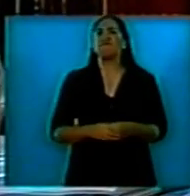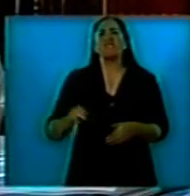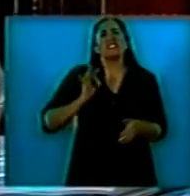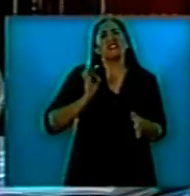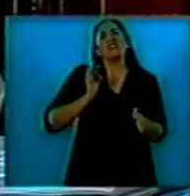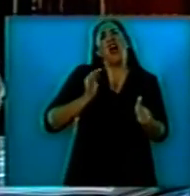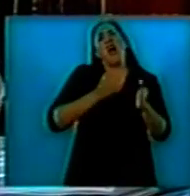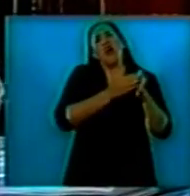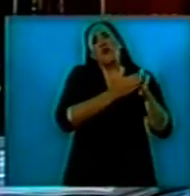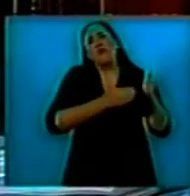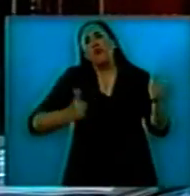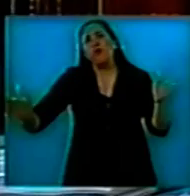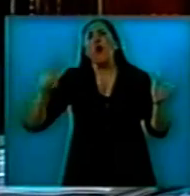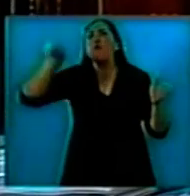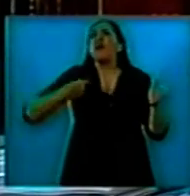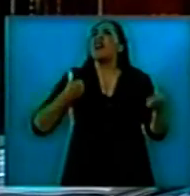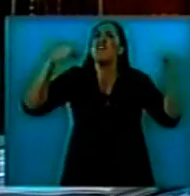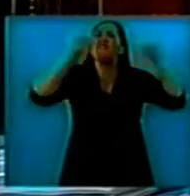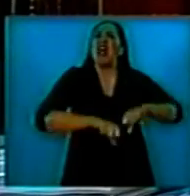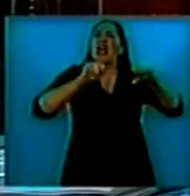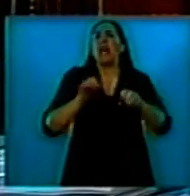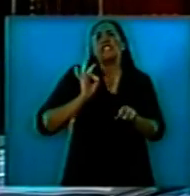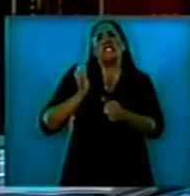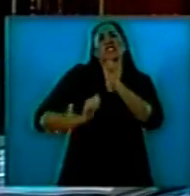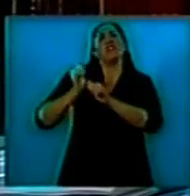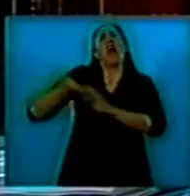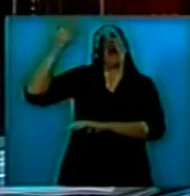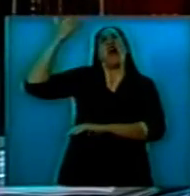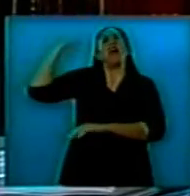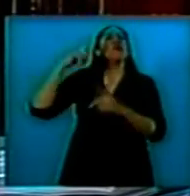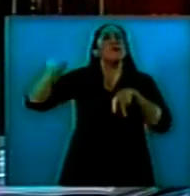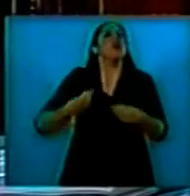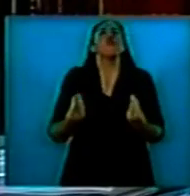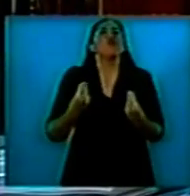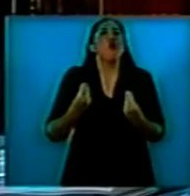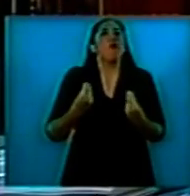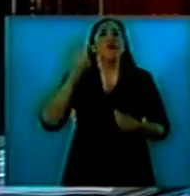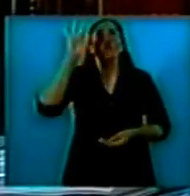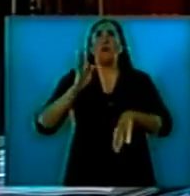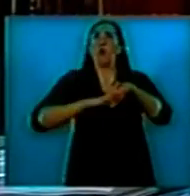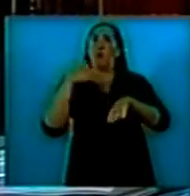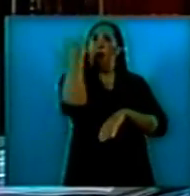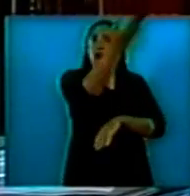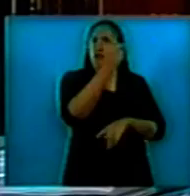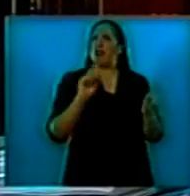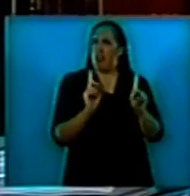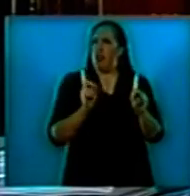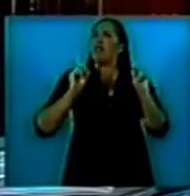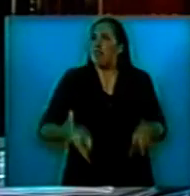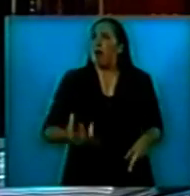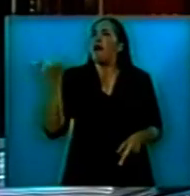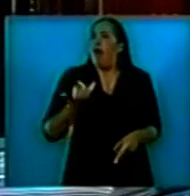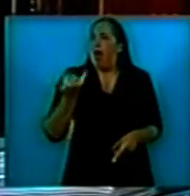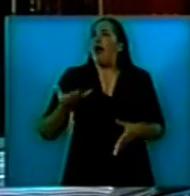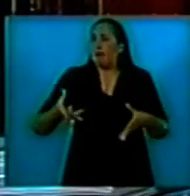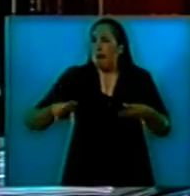nuestros fracasos no pueden ser solo adjudicados a los de afuera. También muchas veces